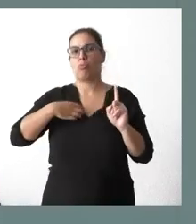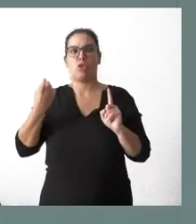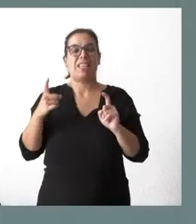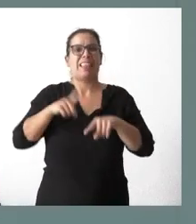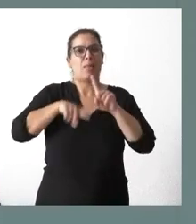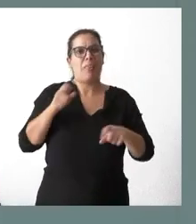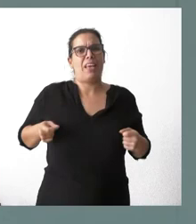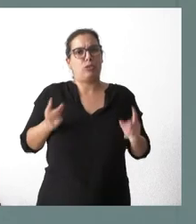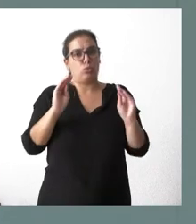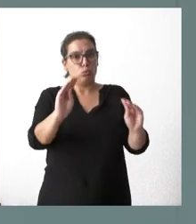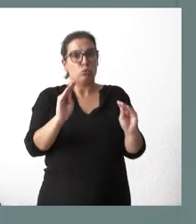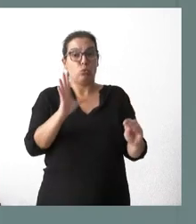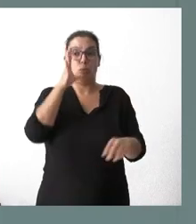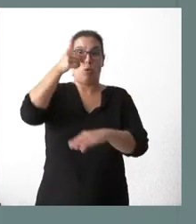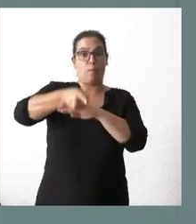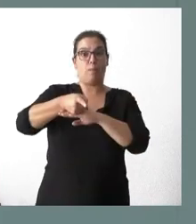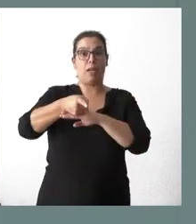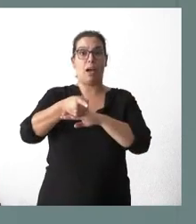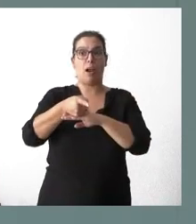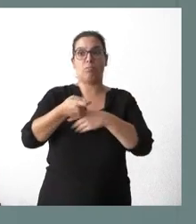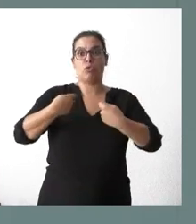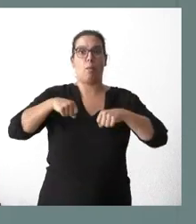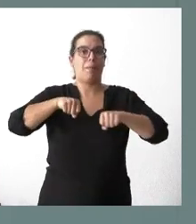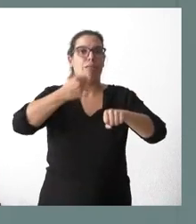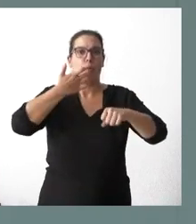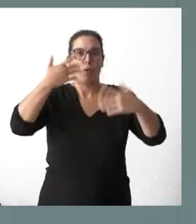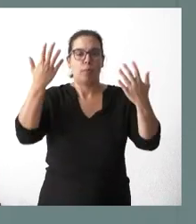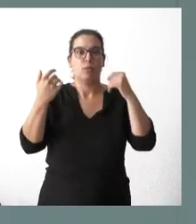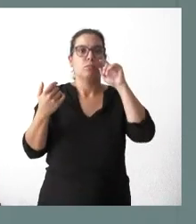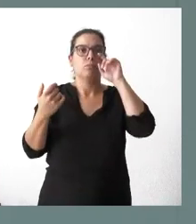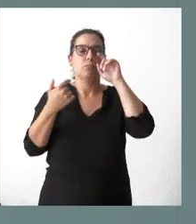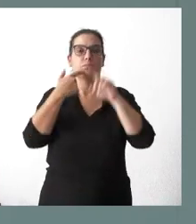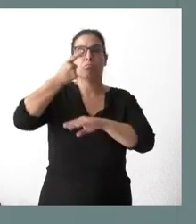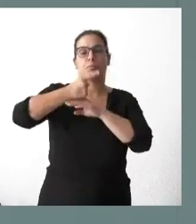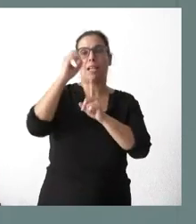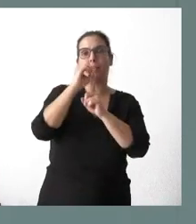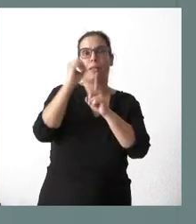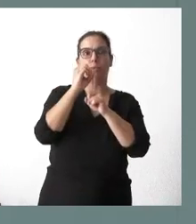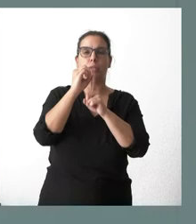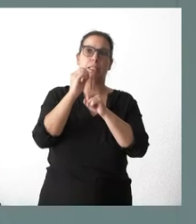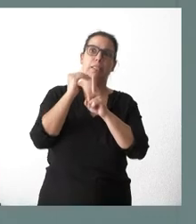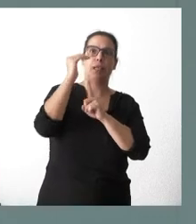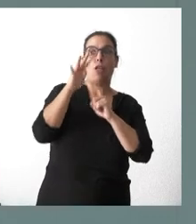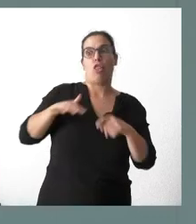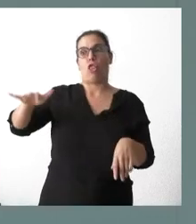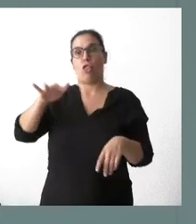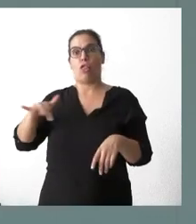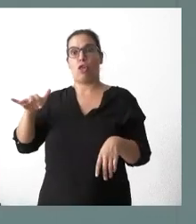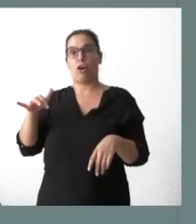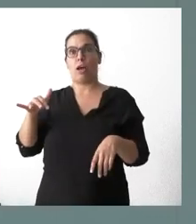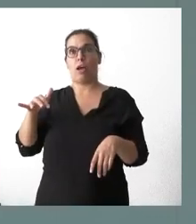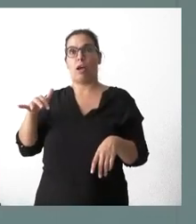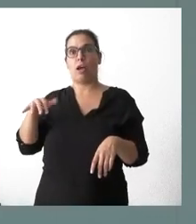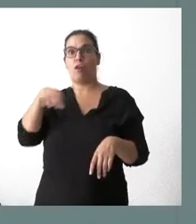gasto. Porque obligarle a un supermercado, por ejemplo, a tener una temperatura determinada alta en la zona de frutería,